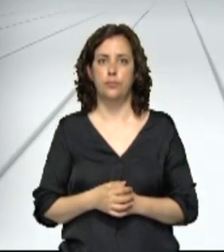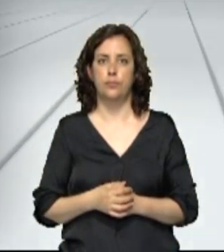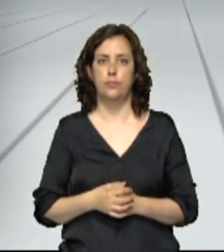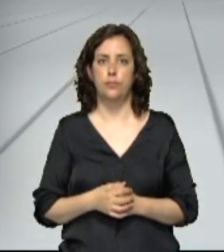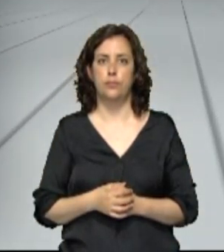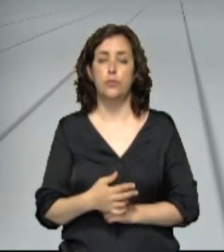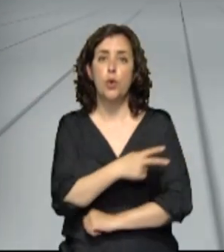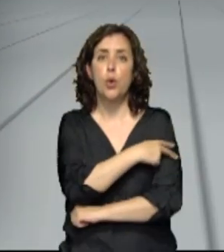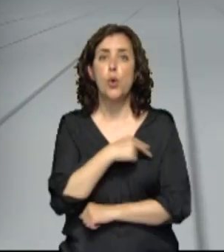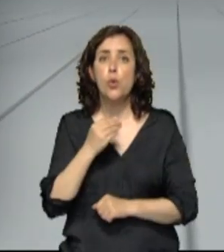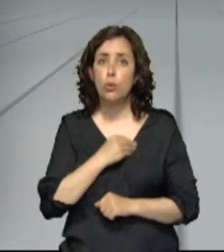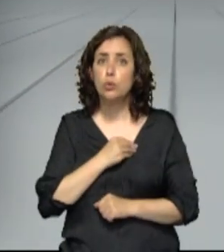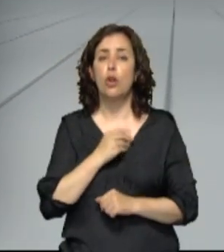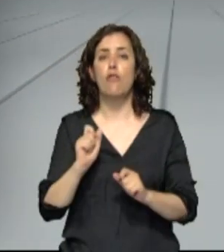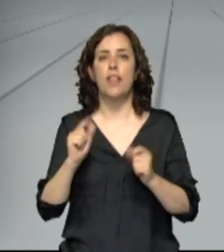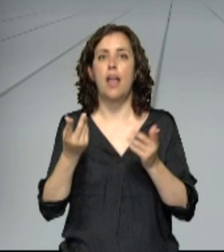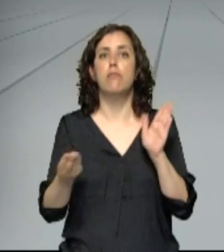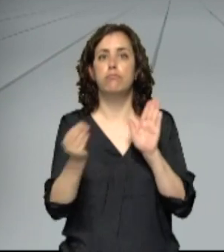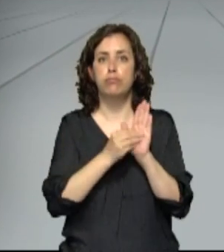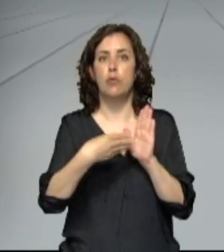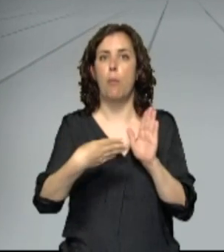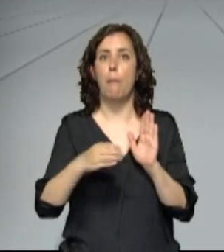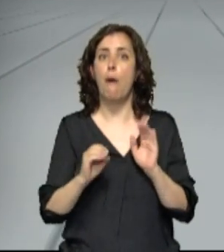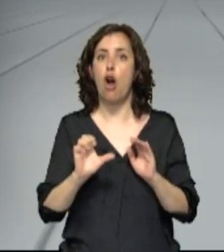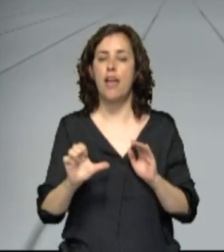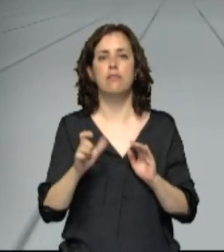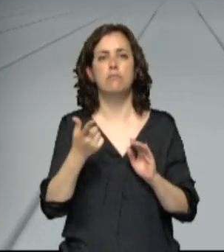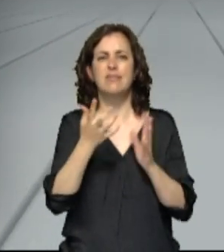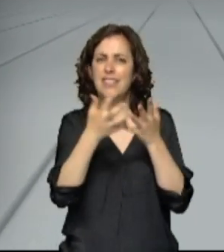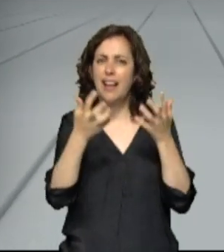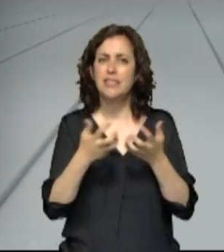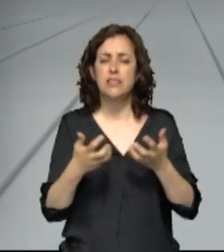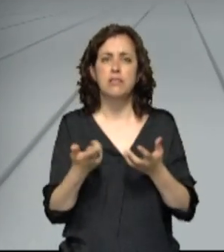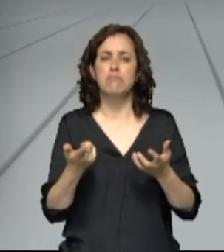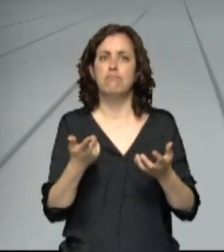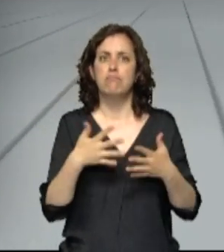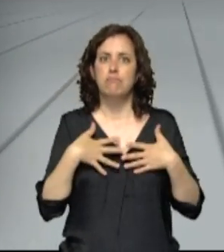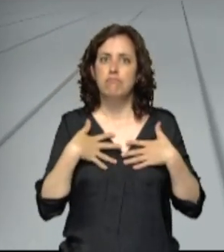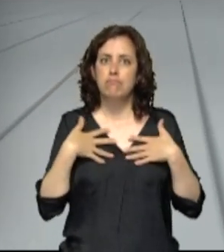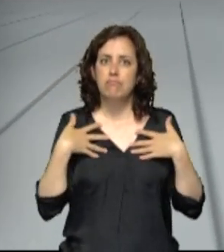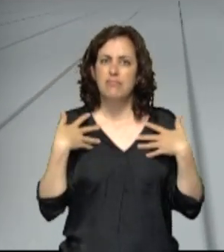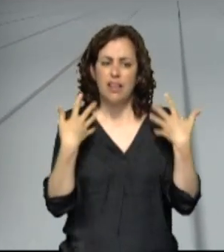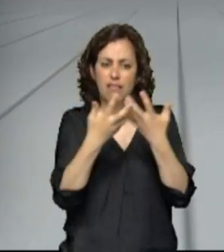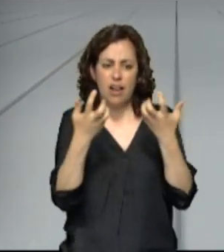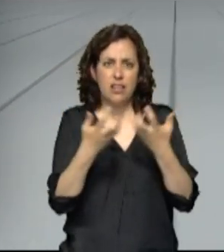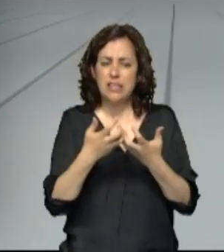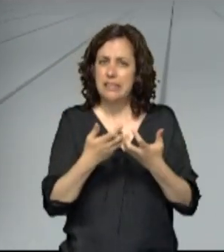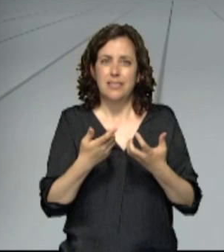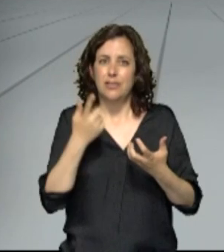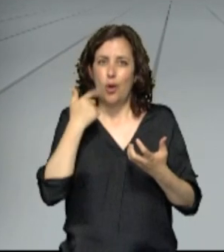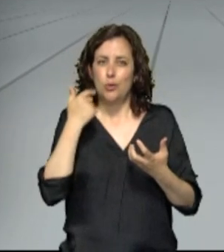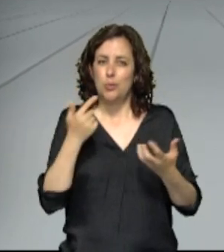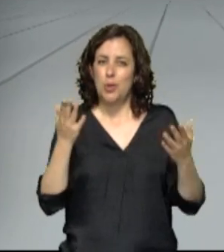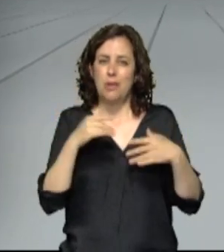Un luto oficial que recoge hoy el BOE en un texto muy emotivo, con un lenguaje al que no se acostumbra en estas comunicaciones. Dice, por ejemplo,